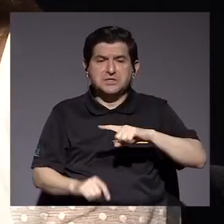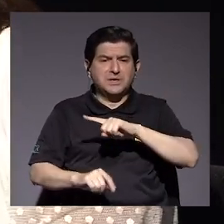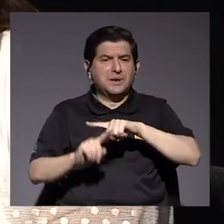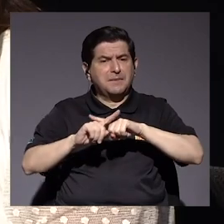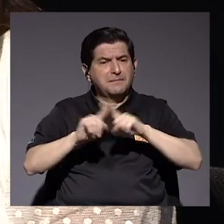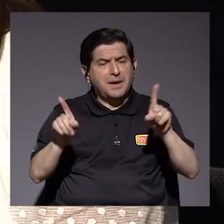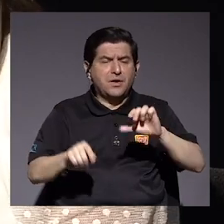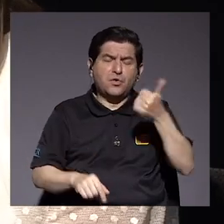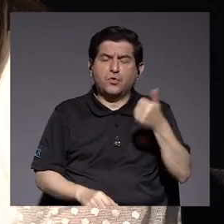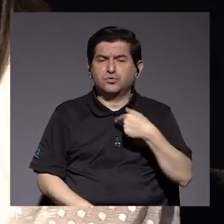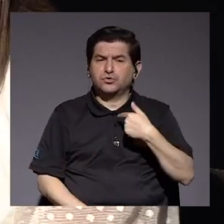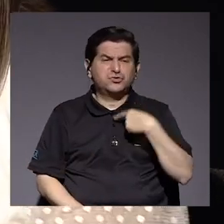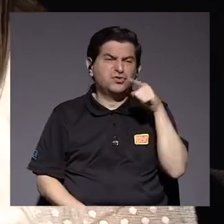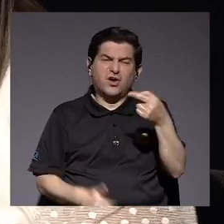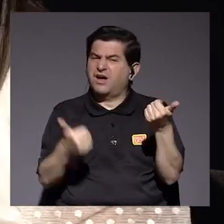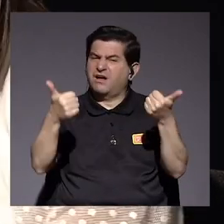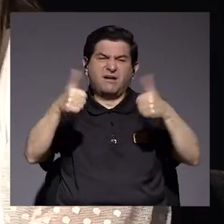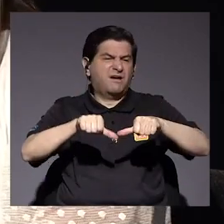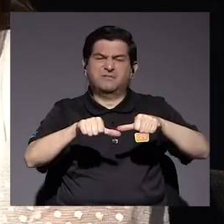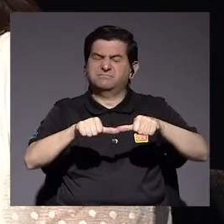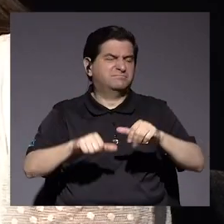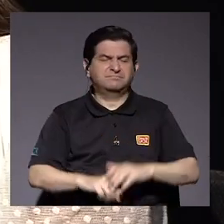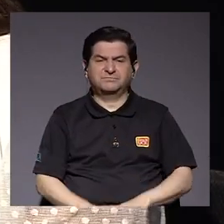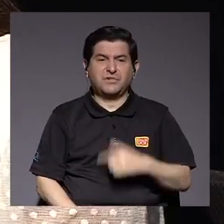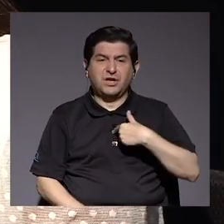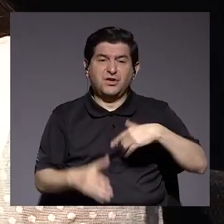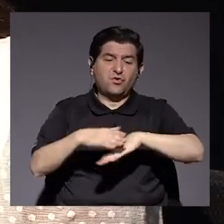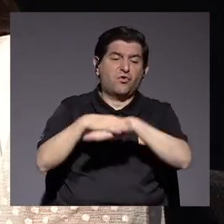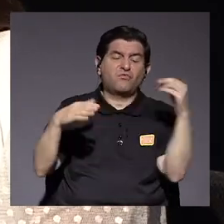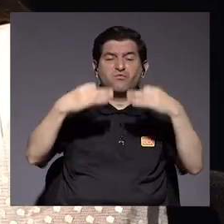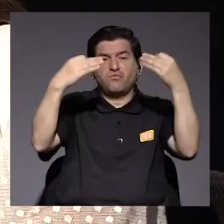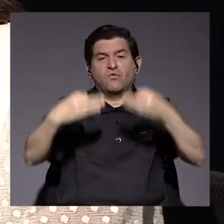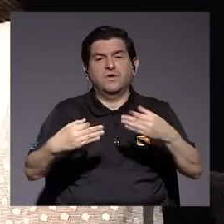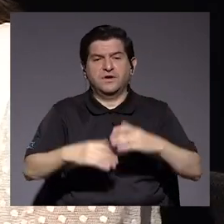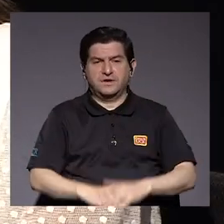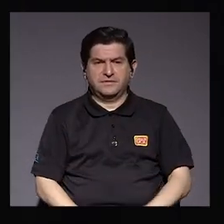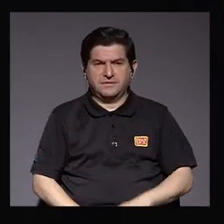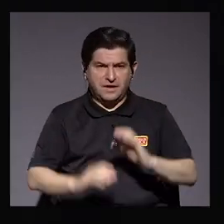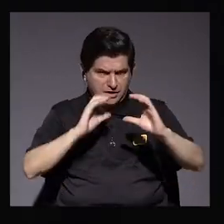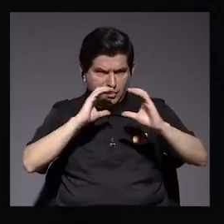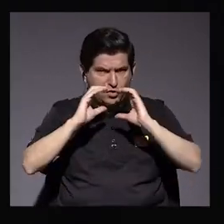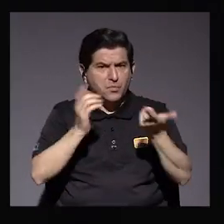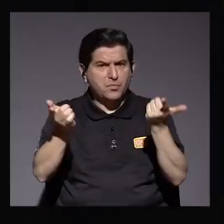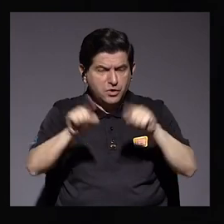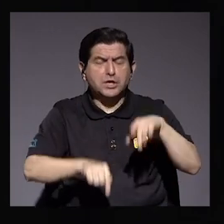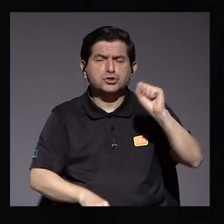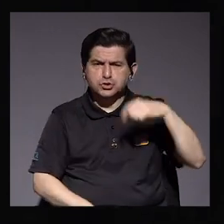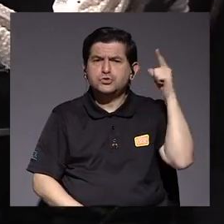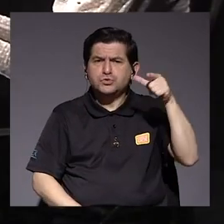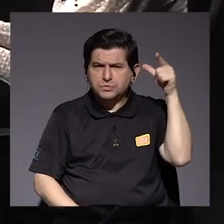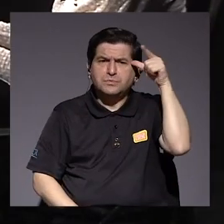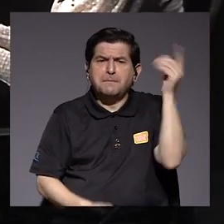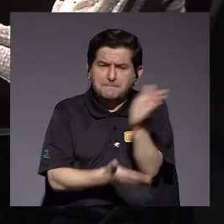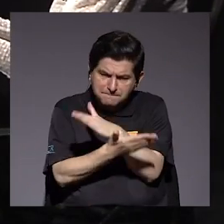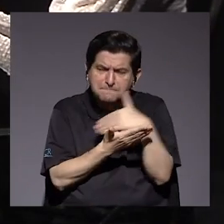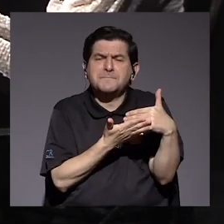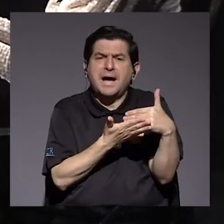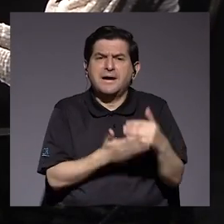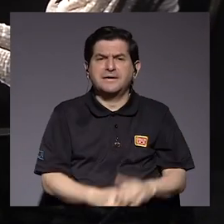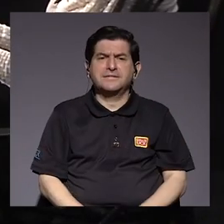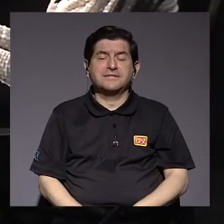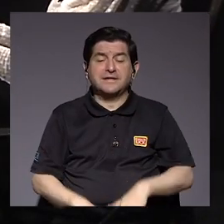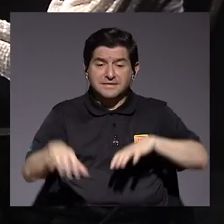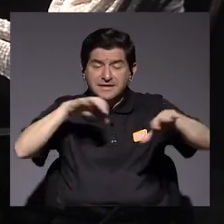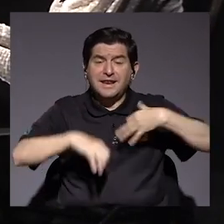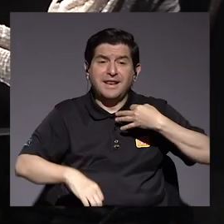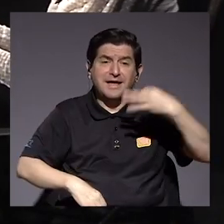pena, yo la verdad no comulgo con eso y me tendré que quedar afuera de esa decisión. Sí existen conversaciones de repente. Por supuesto, es parte del día